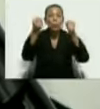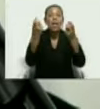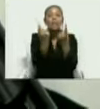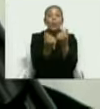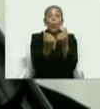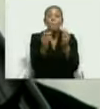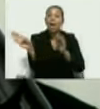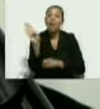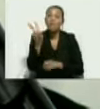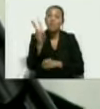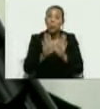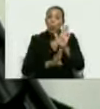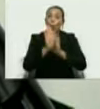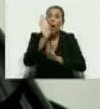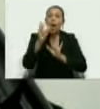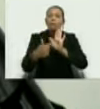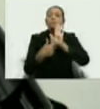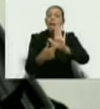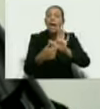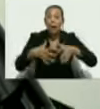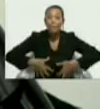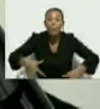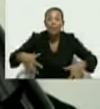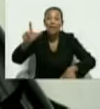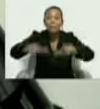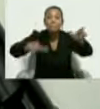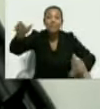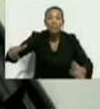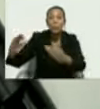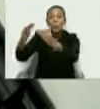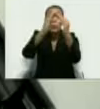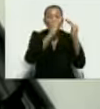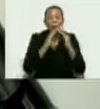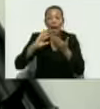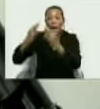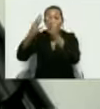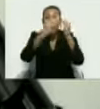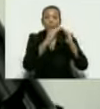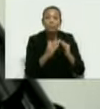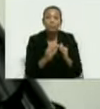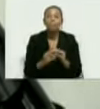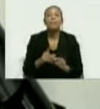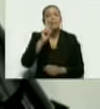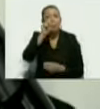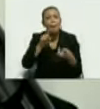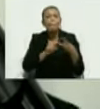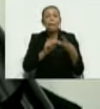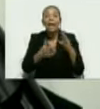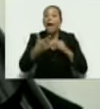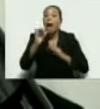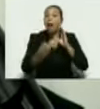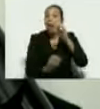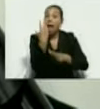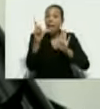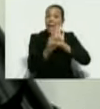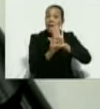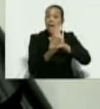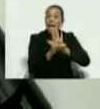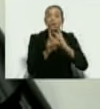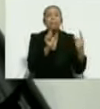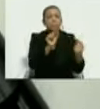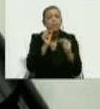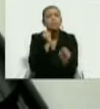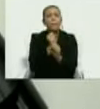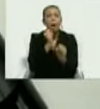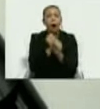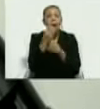economía que se traduzca en la prosperidad para todo nuestro pueblo también hacer leyes, dar debates y trabajar